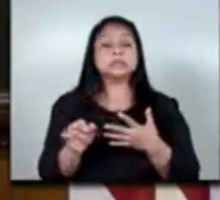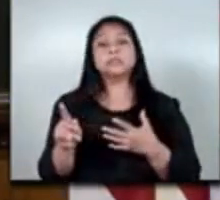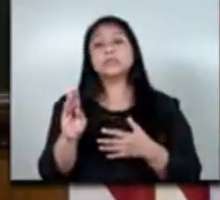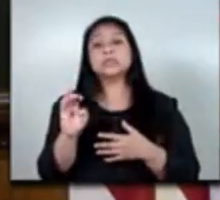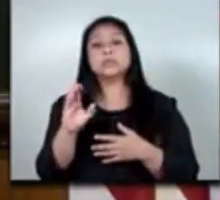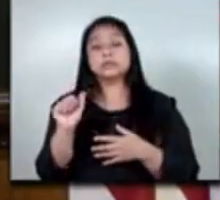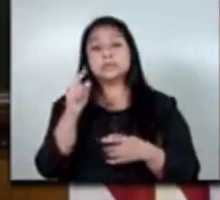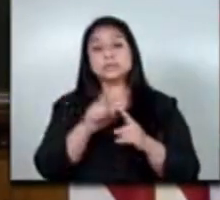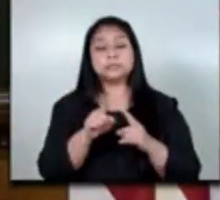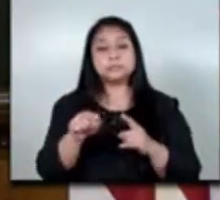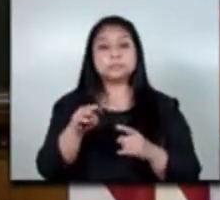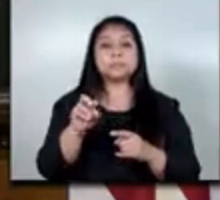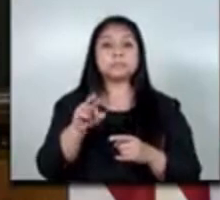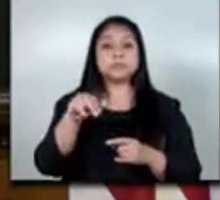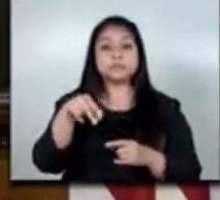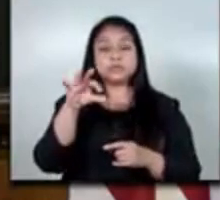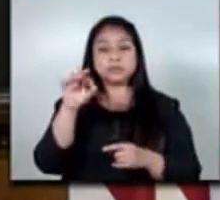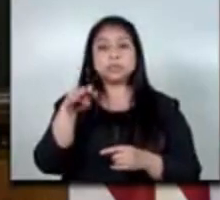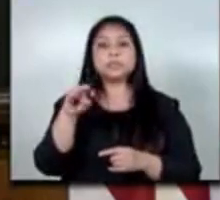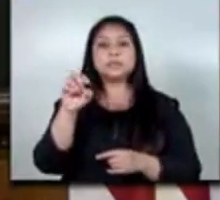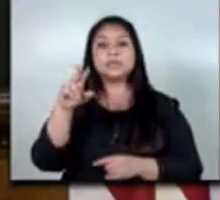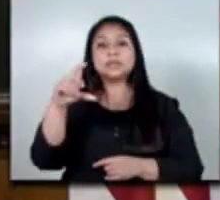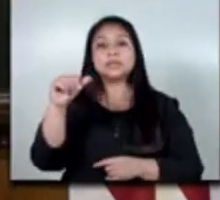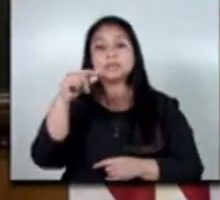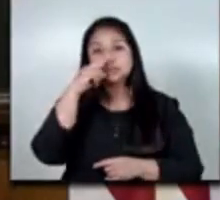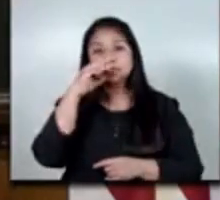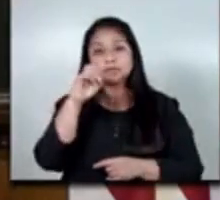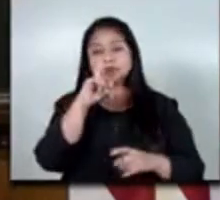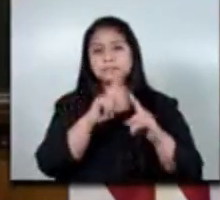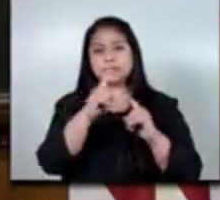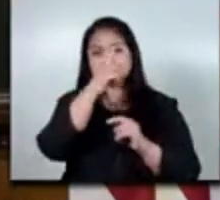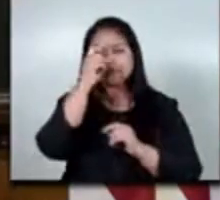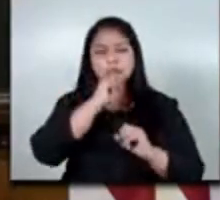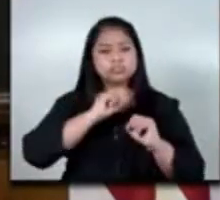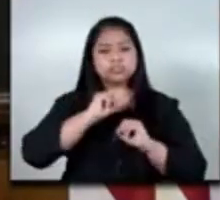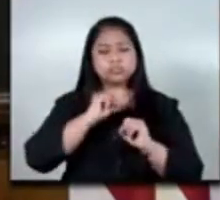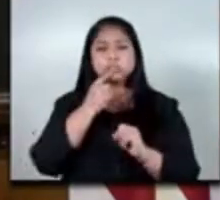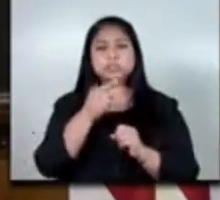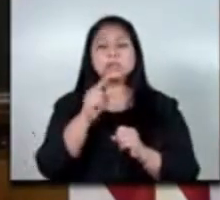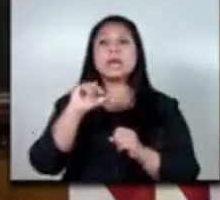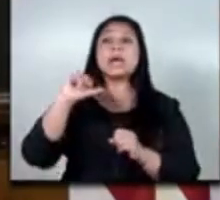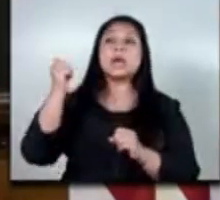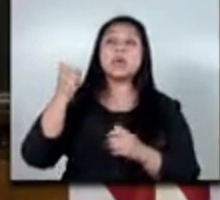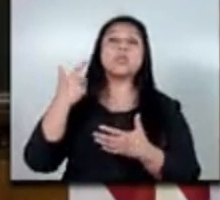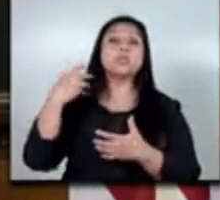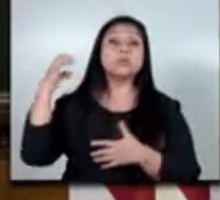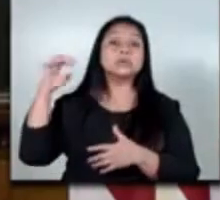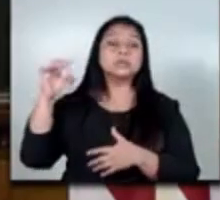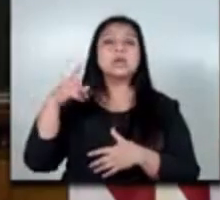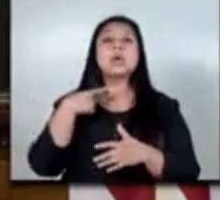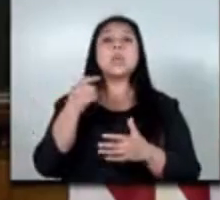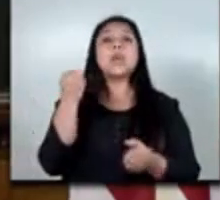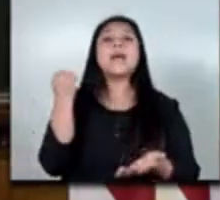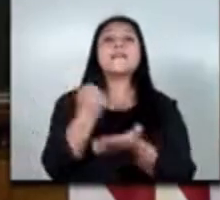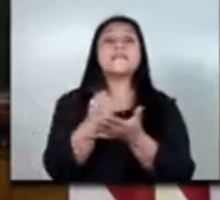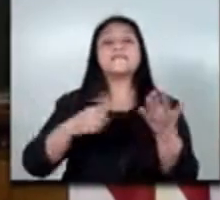marino mercante y segundo la oportunidad de ir a trabajar al extranjero con una visa de forma legal que